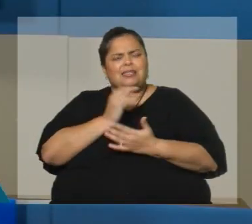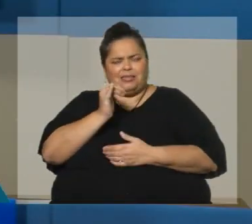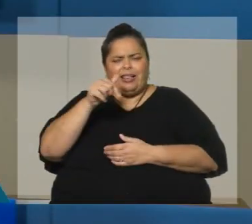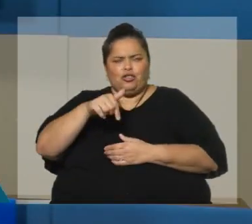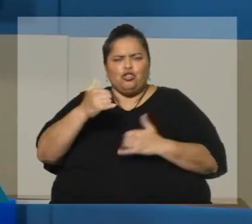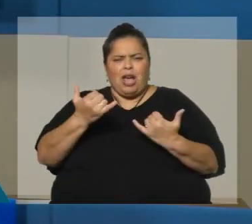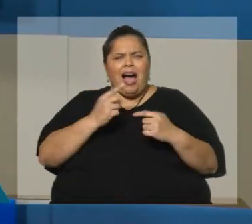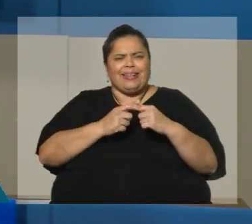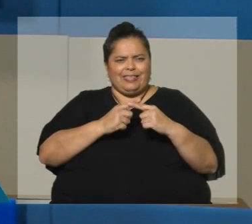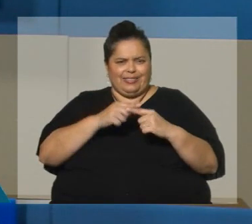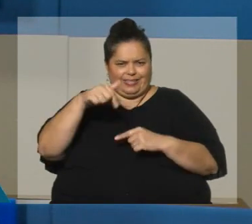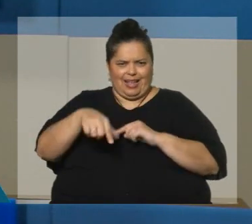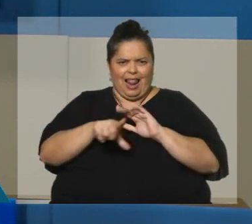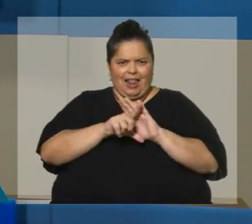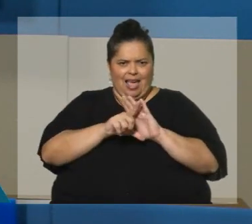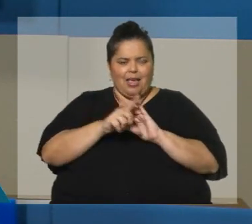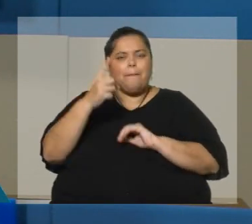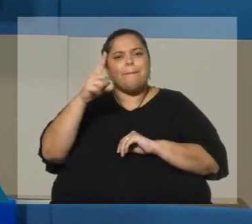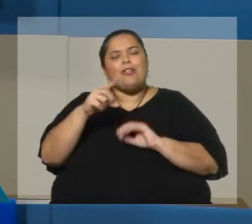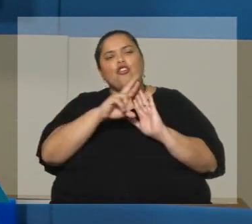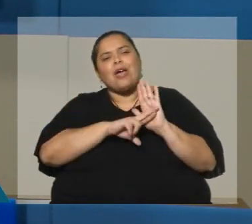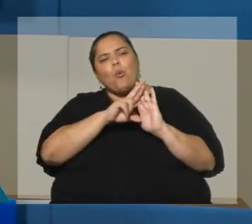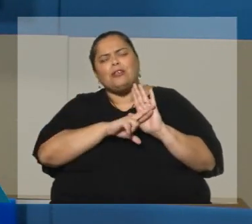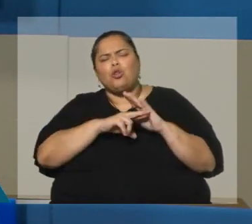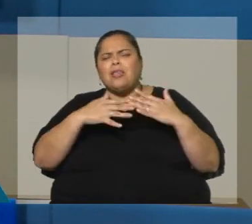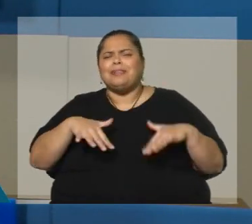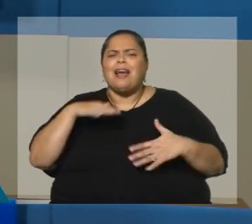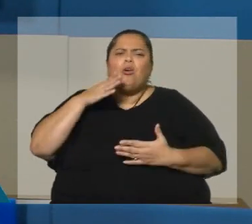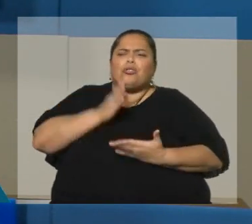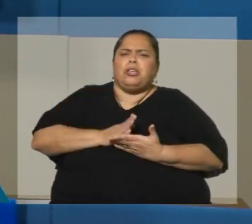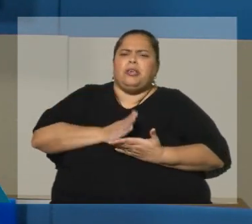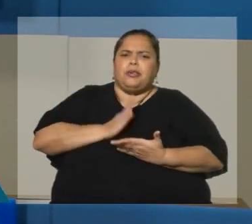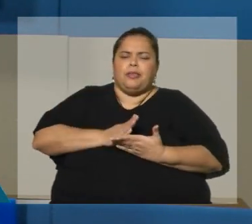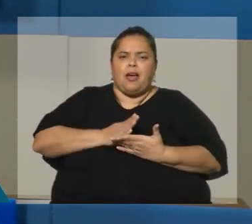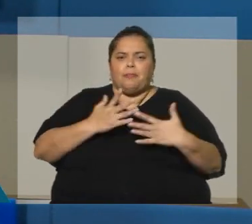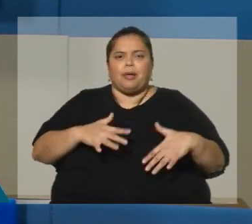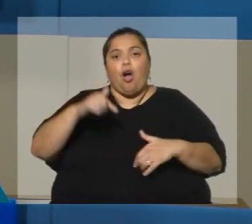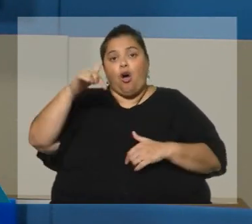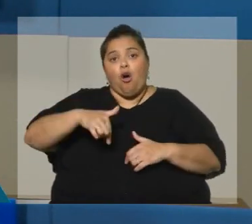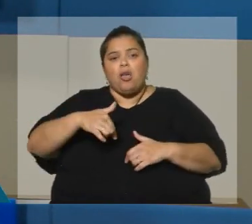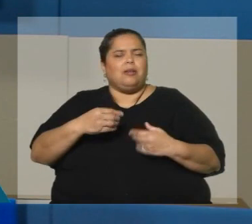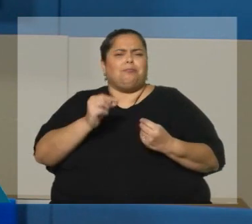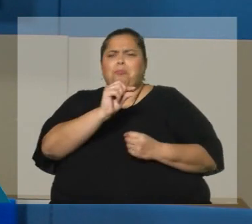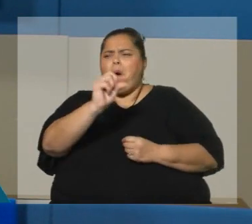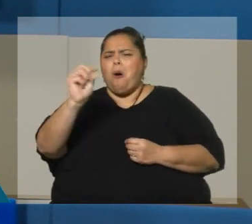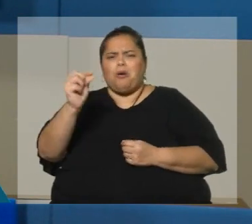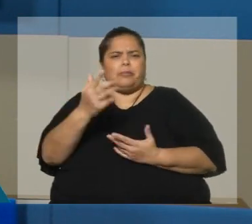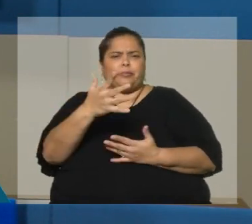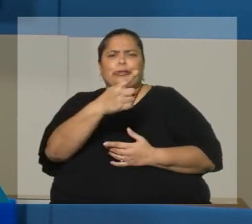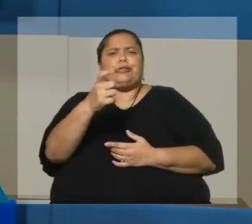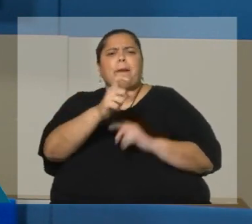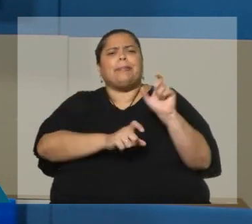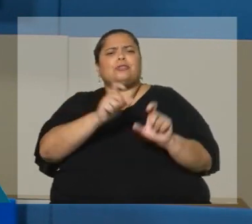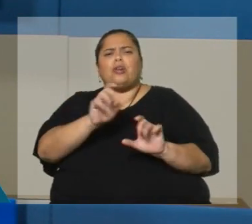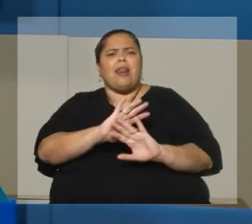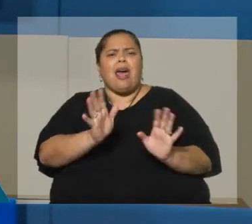legislación pero con una regulación sumamente rígida que hace que hoy haya una centena de casos nada más. Porque